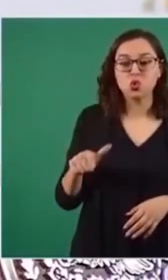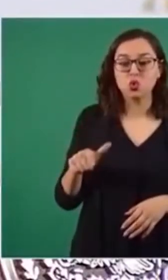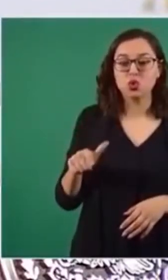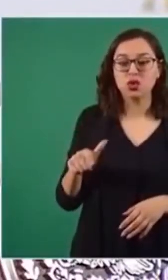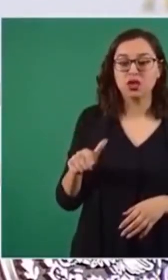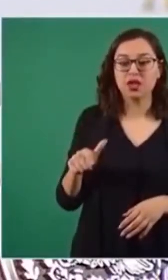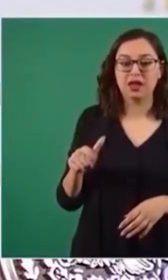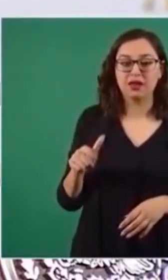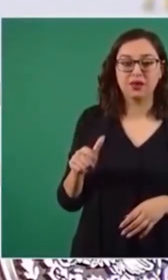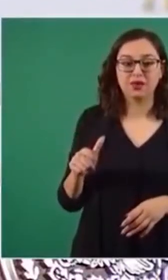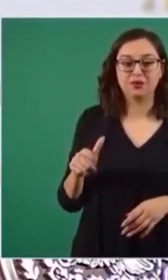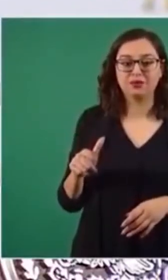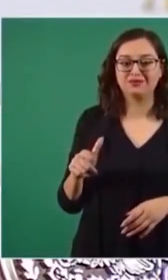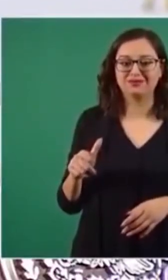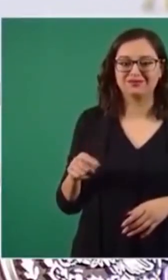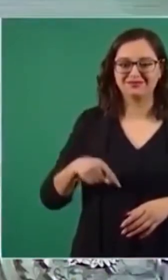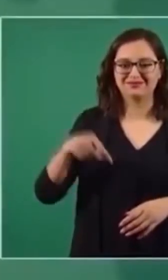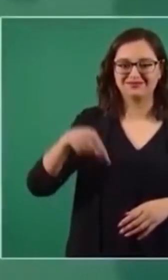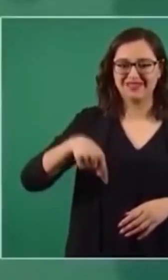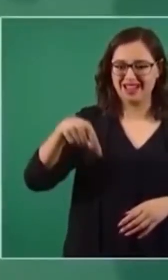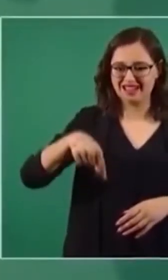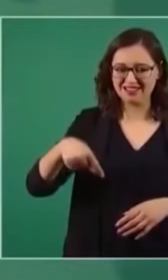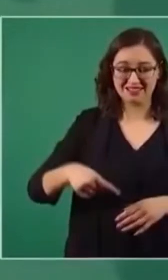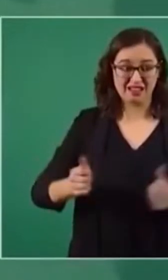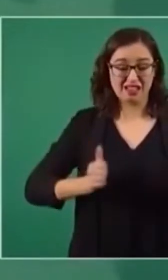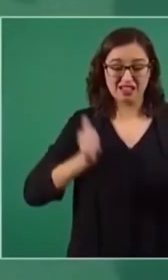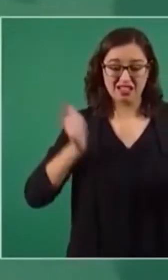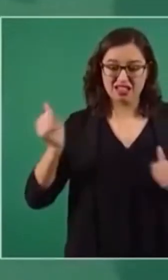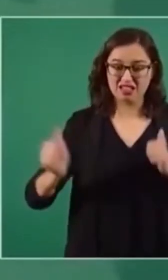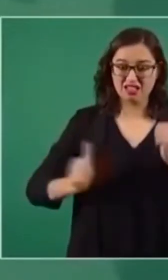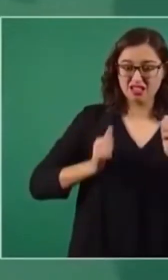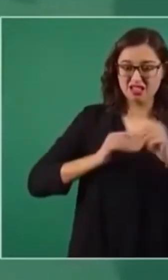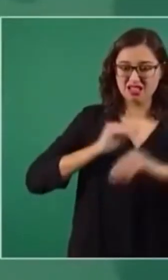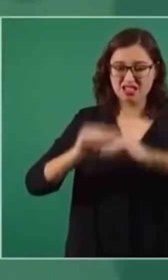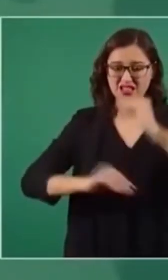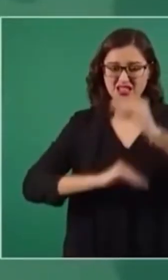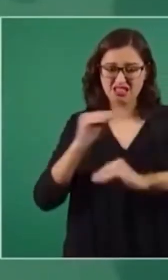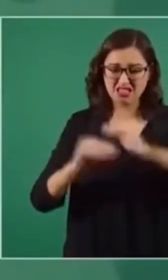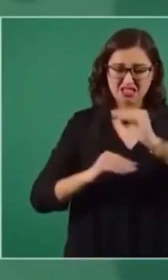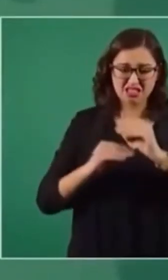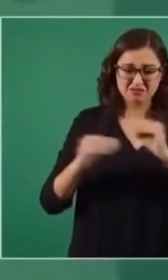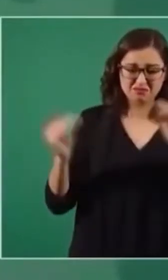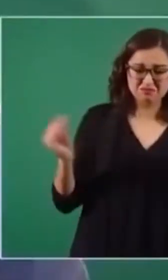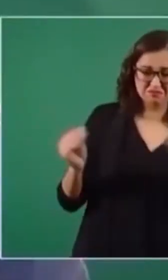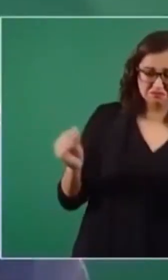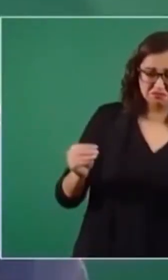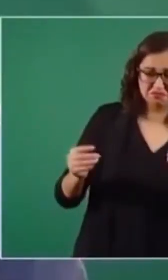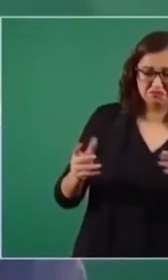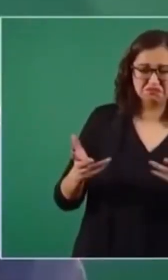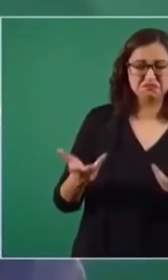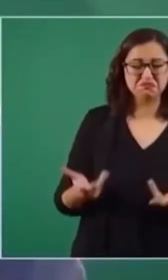debates ríspidos o